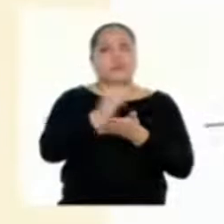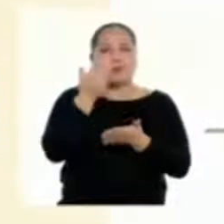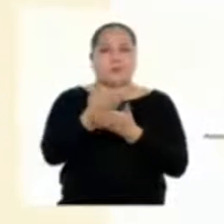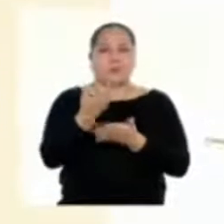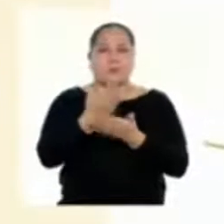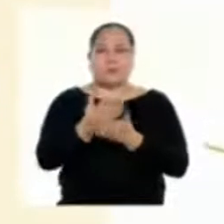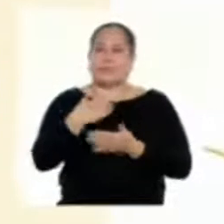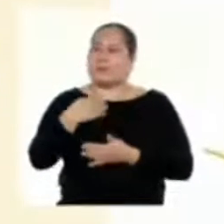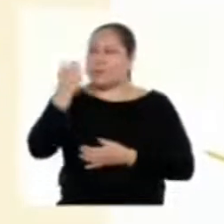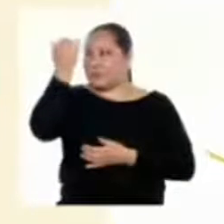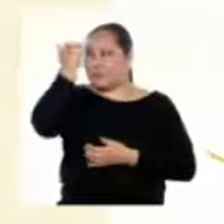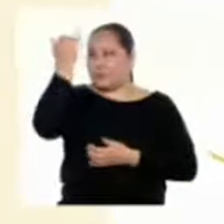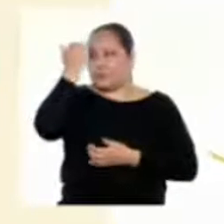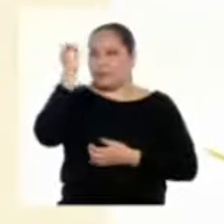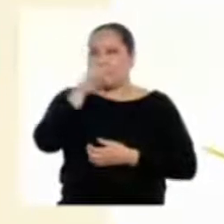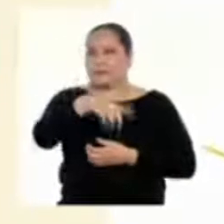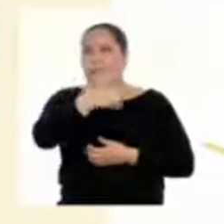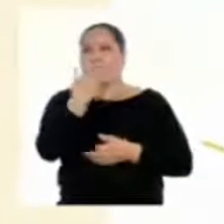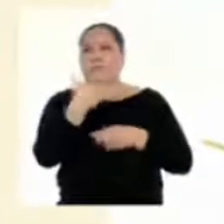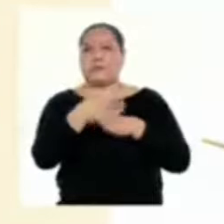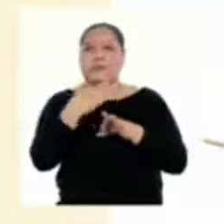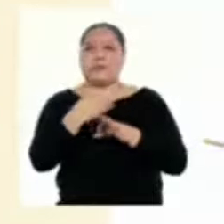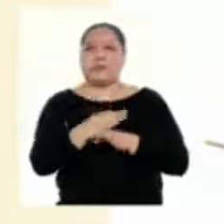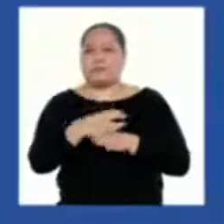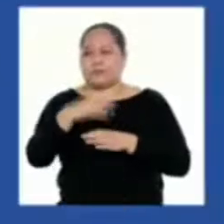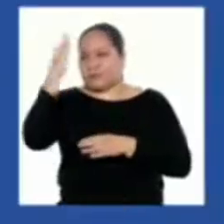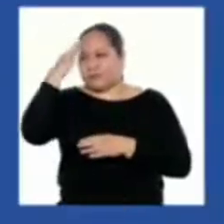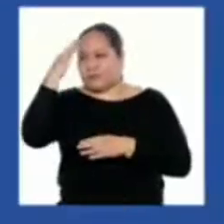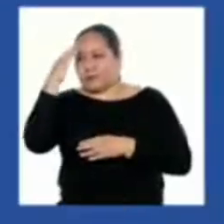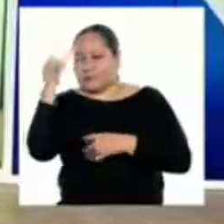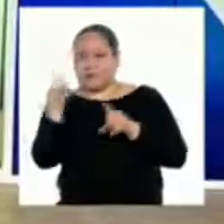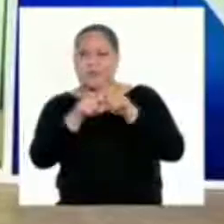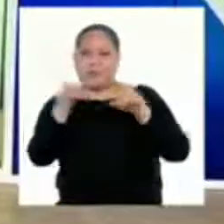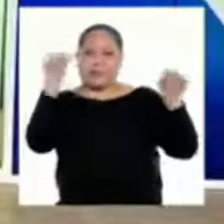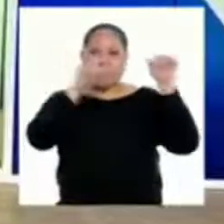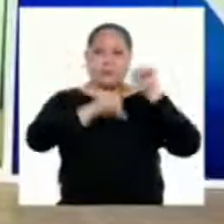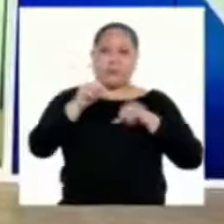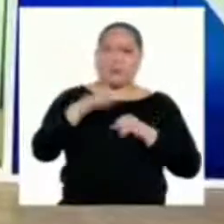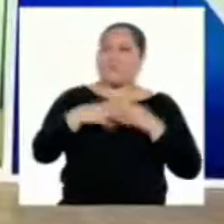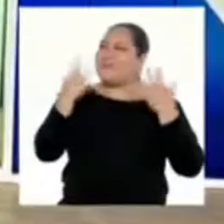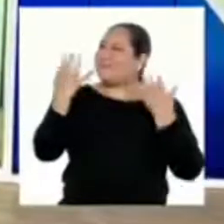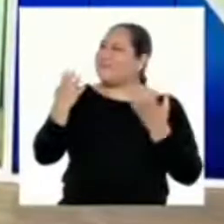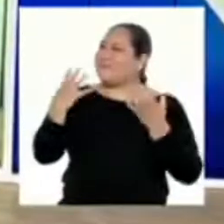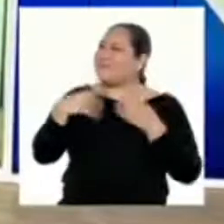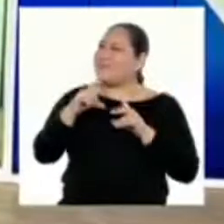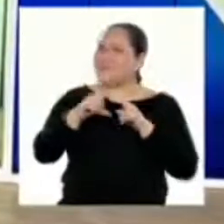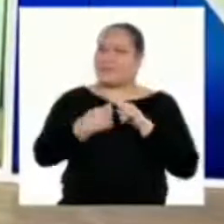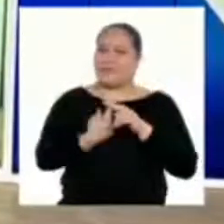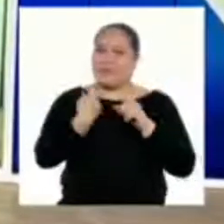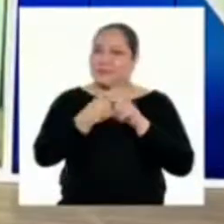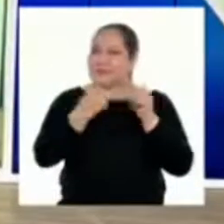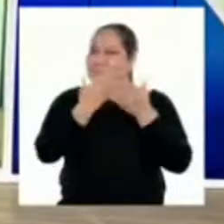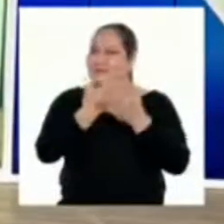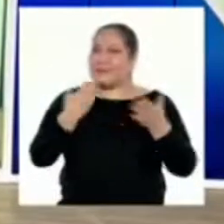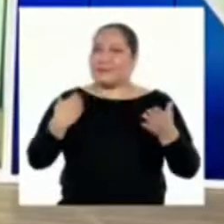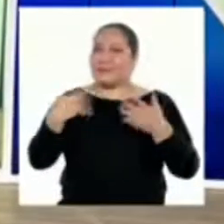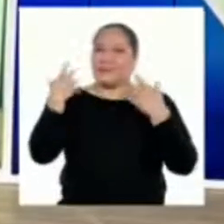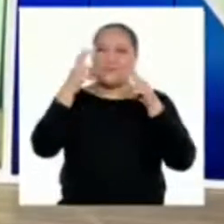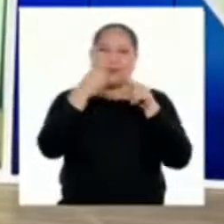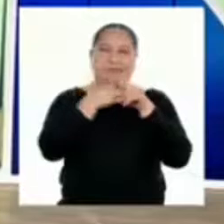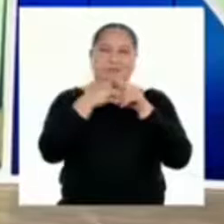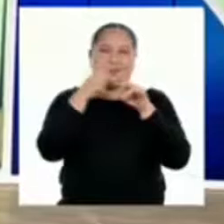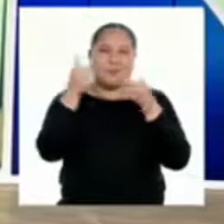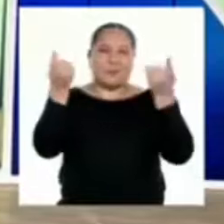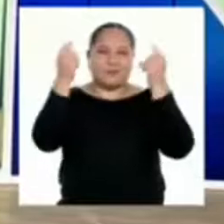ideas desde distintos campos del saber y ciencias. Ya quiero empezar, pero antes de hacerlo, vamos a una pequeña pausa